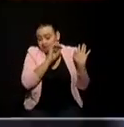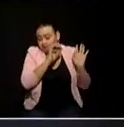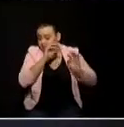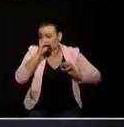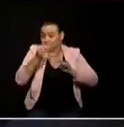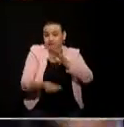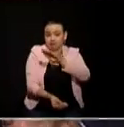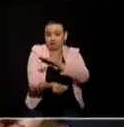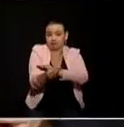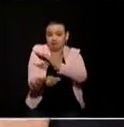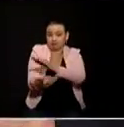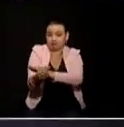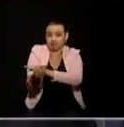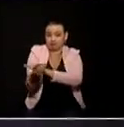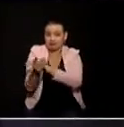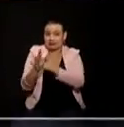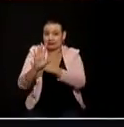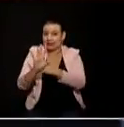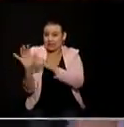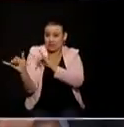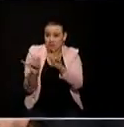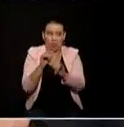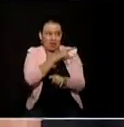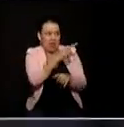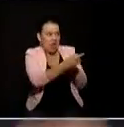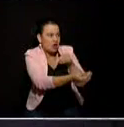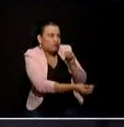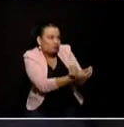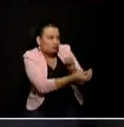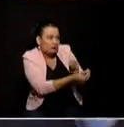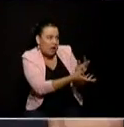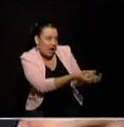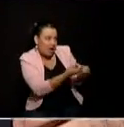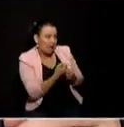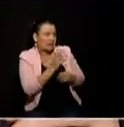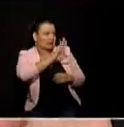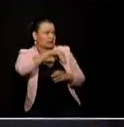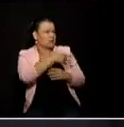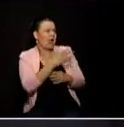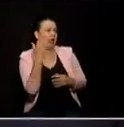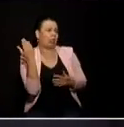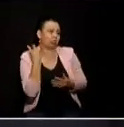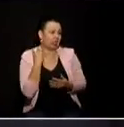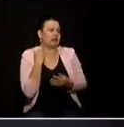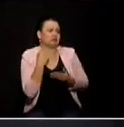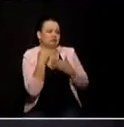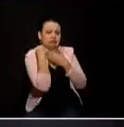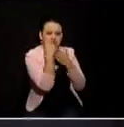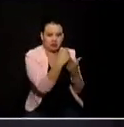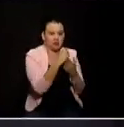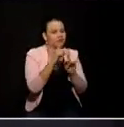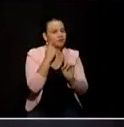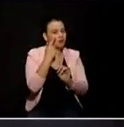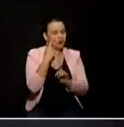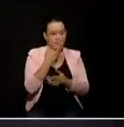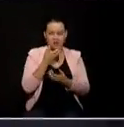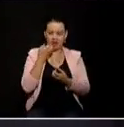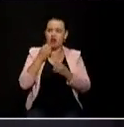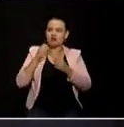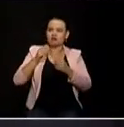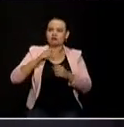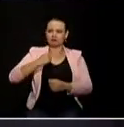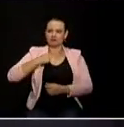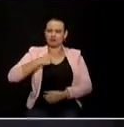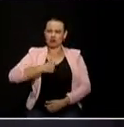responder a quienes lo están financiando devolviéndole esos favores vote por los que estamos haciendo esta campaña con transparencia